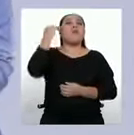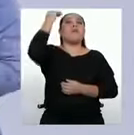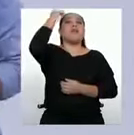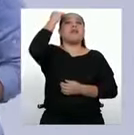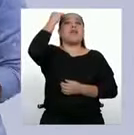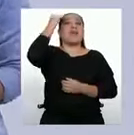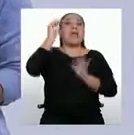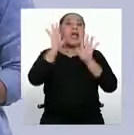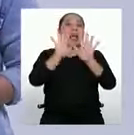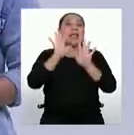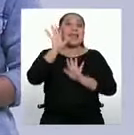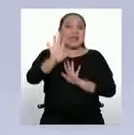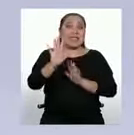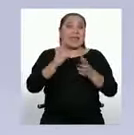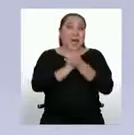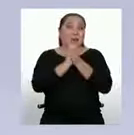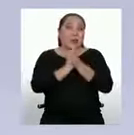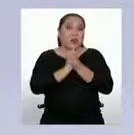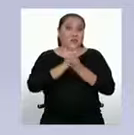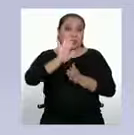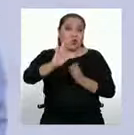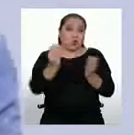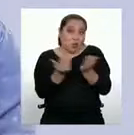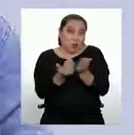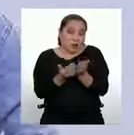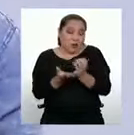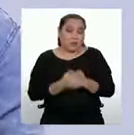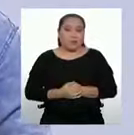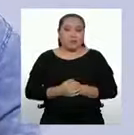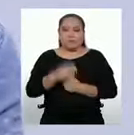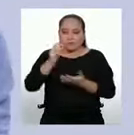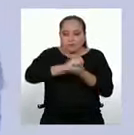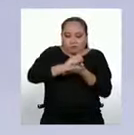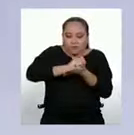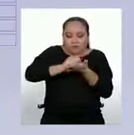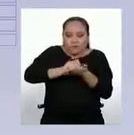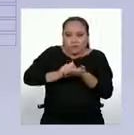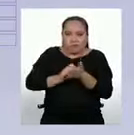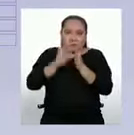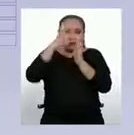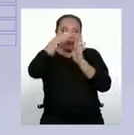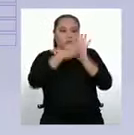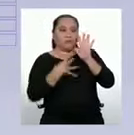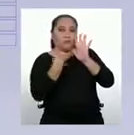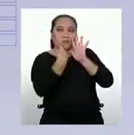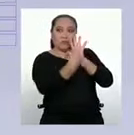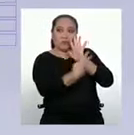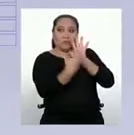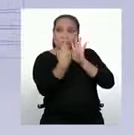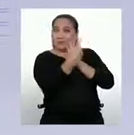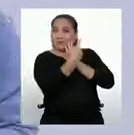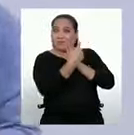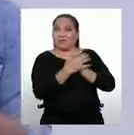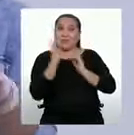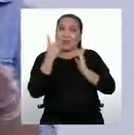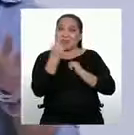amigas en tu grado o sección. Registra los datos y organiza la información en una tabla como la que te muestro aquí.